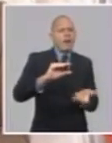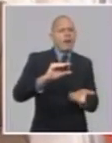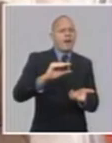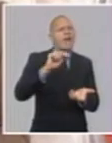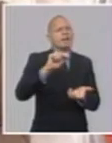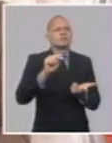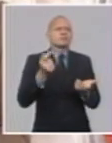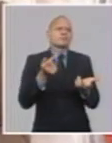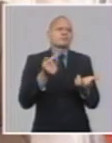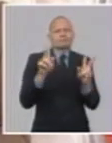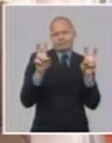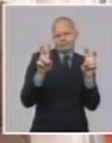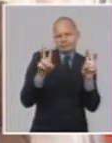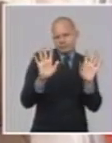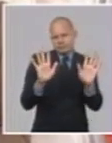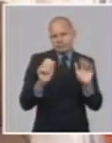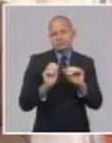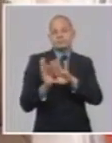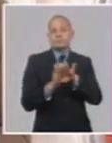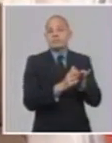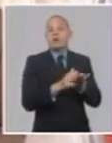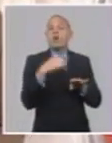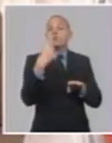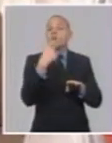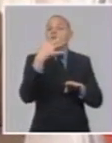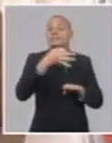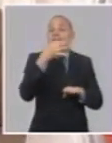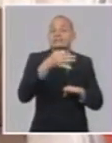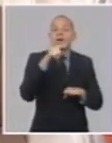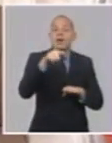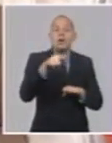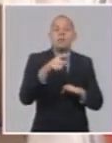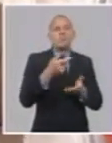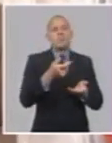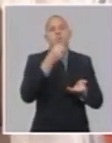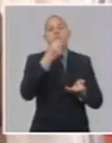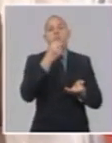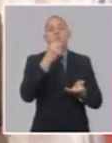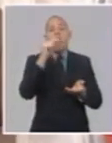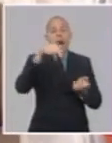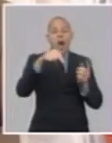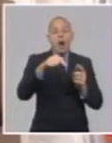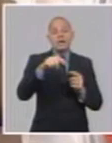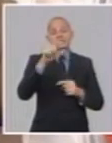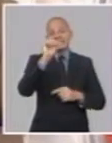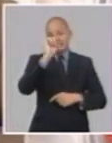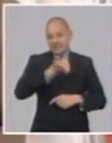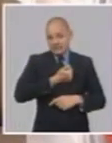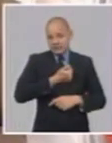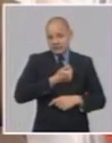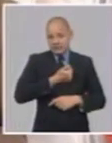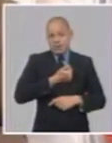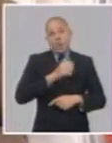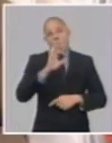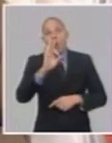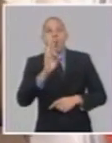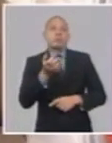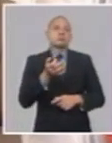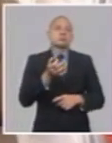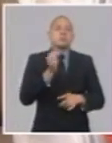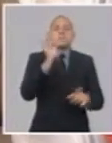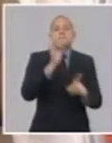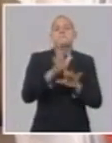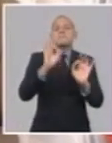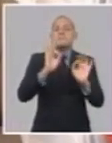Y entonces estamos previendo que para poder enfrentar los precios que van a estar a partir del día cero, inclusive para la